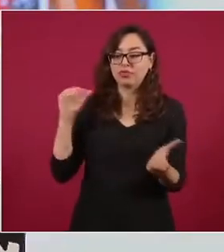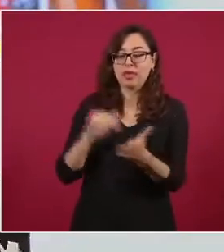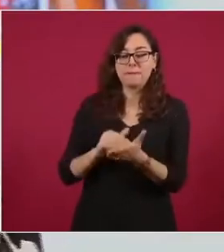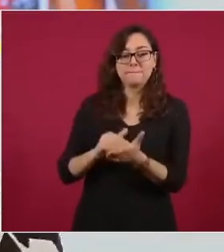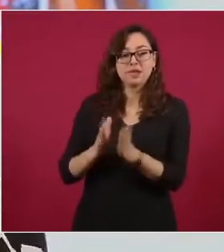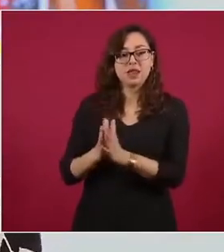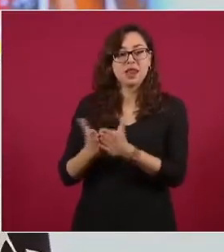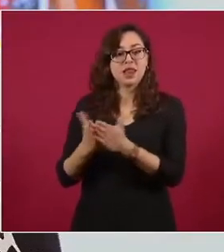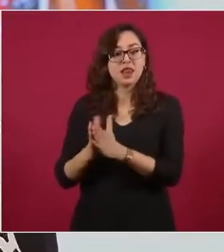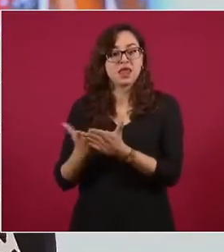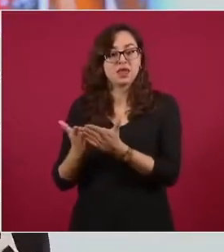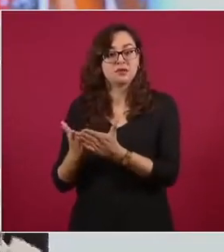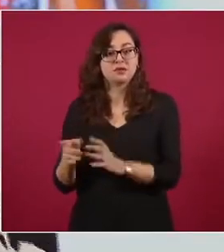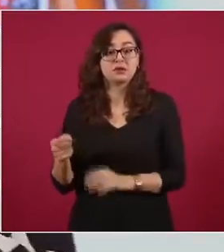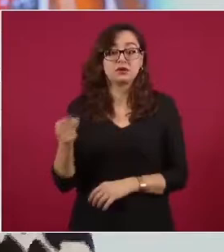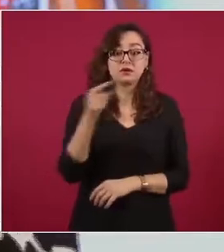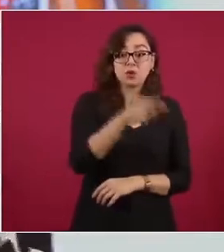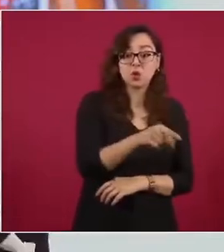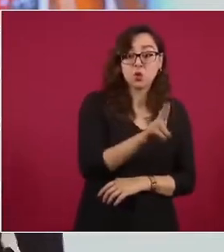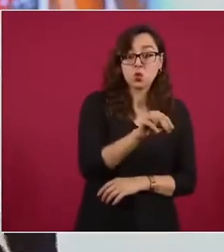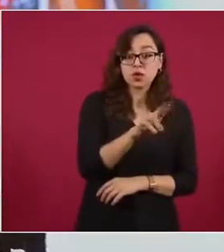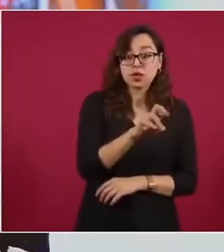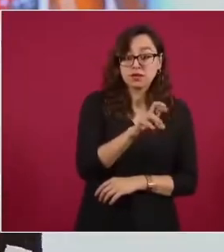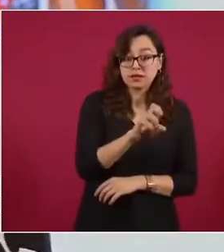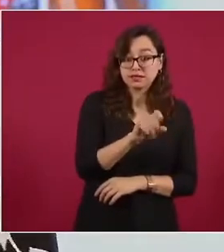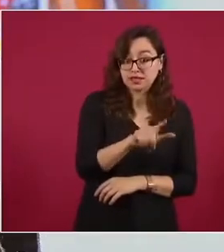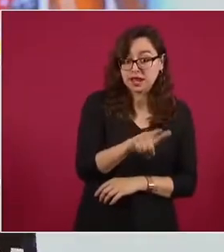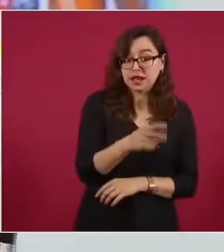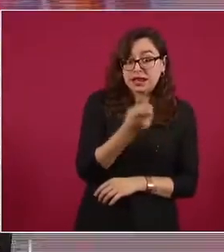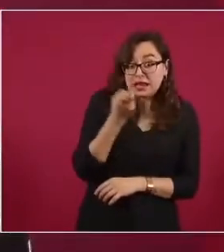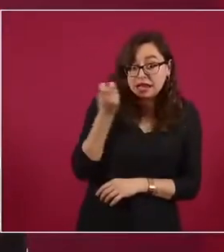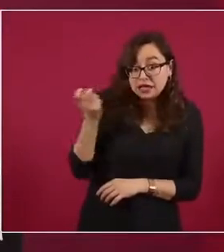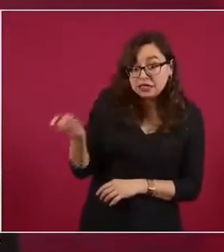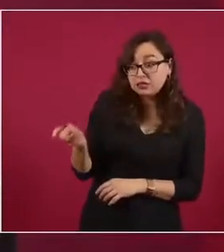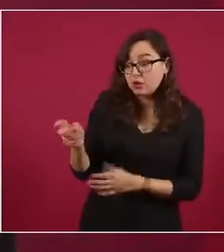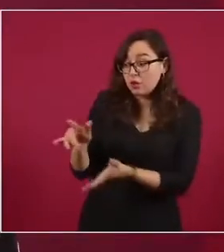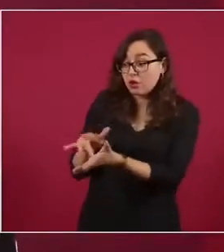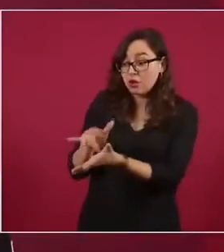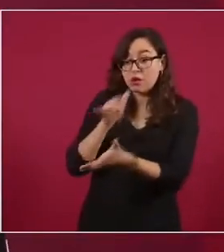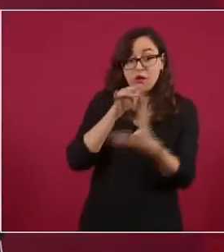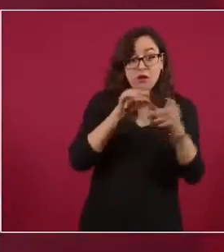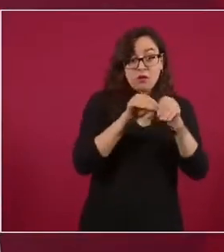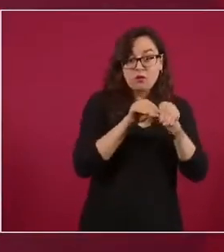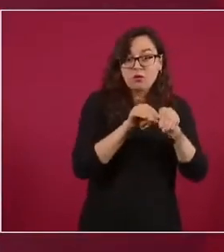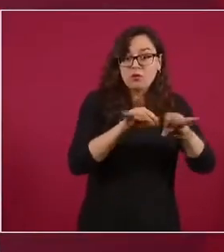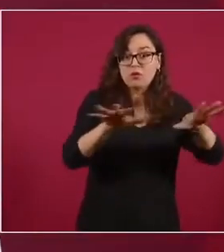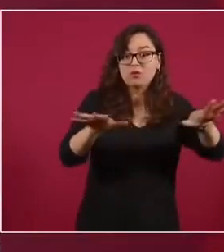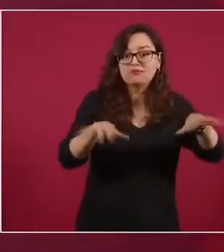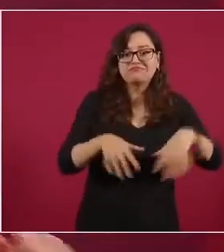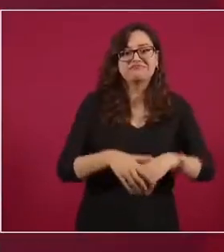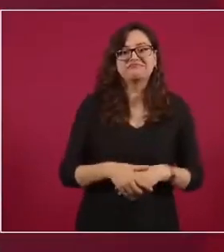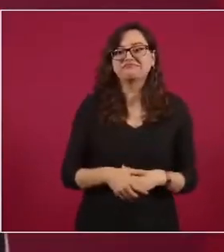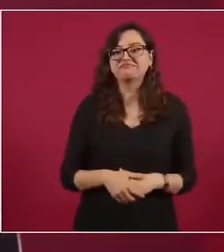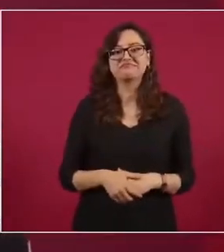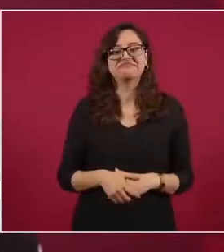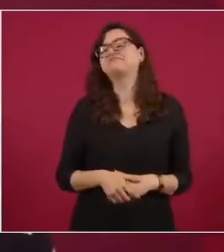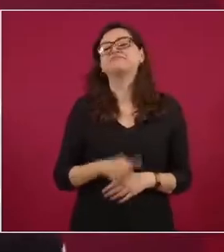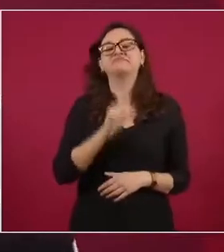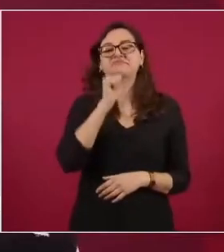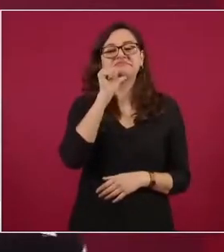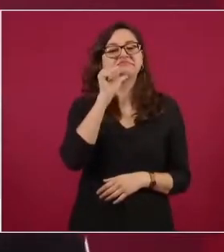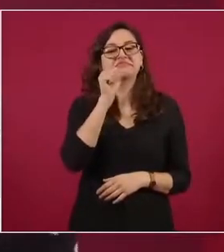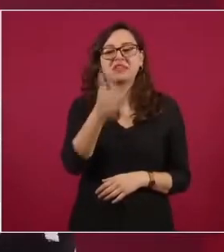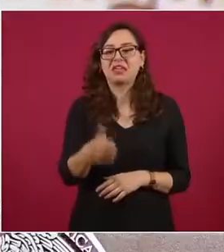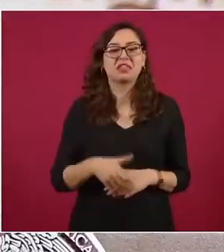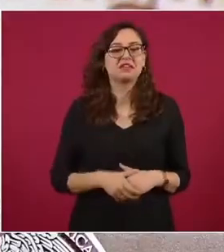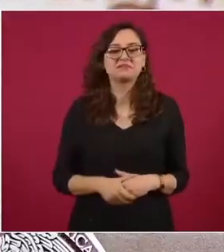Pero el Universal no publica una sola línea sobre eso, pero sí una plana completa